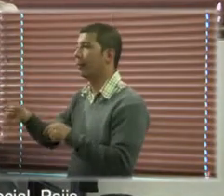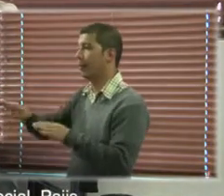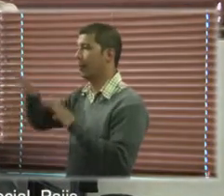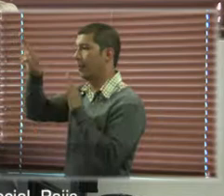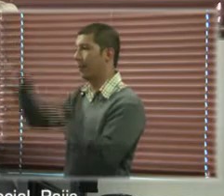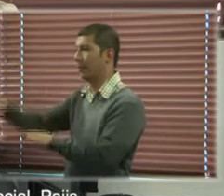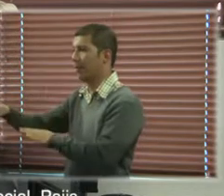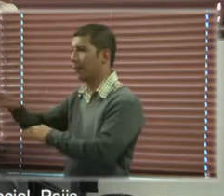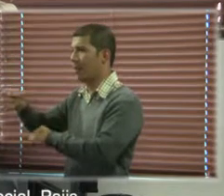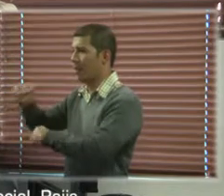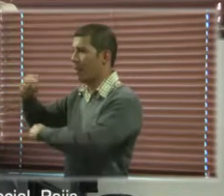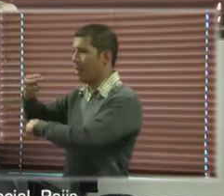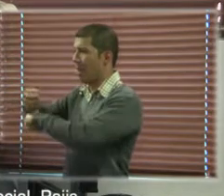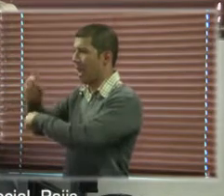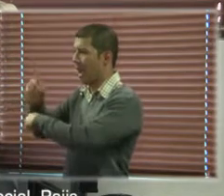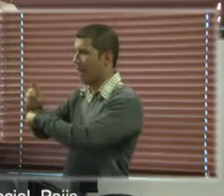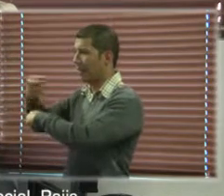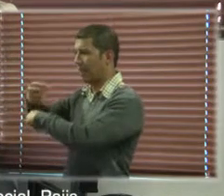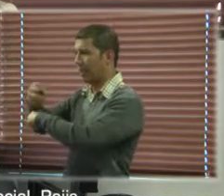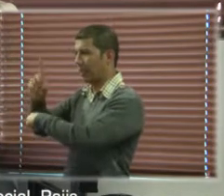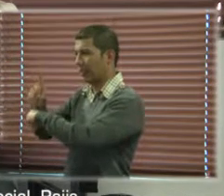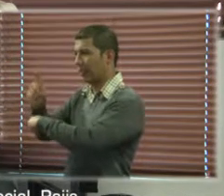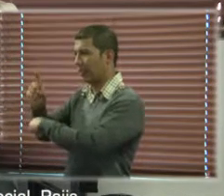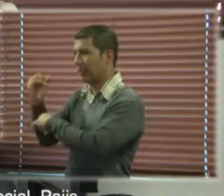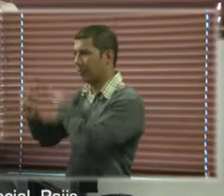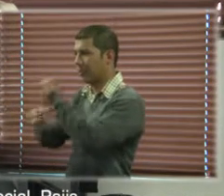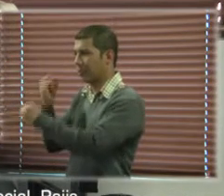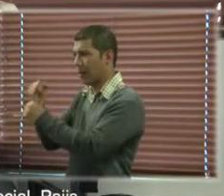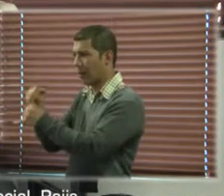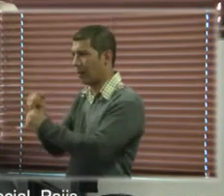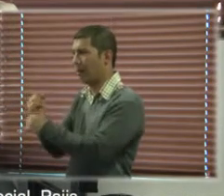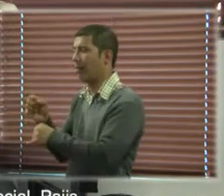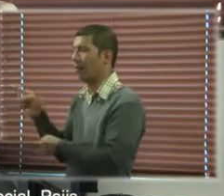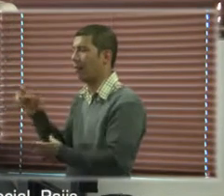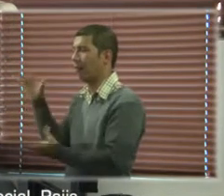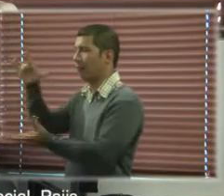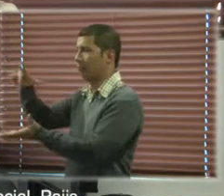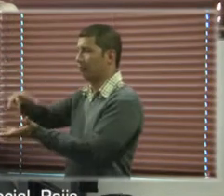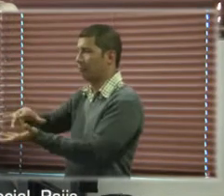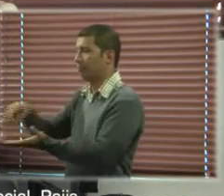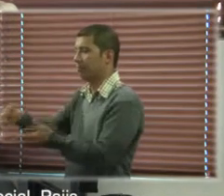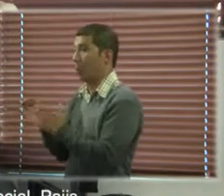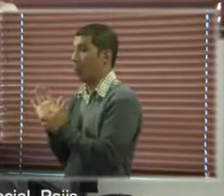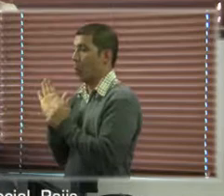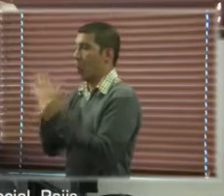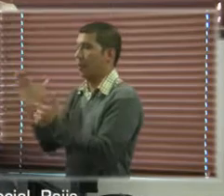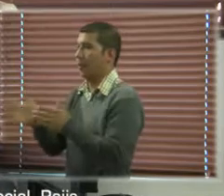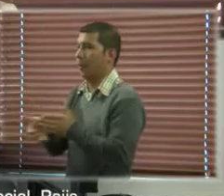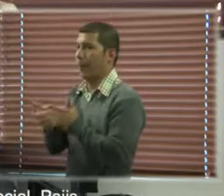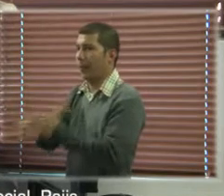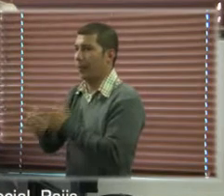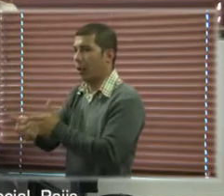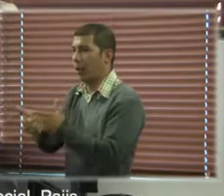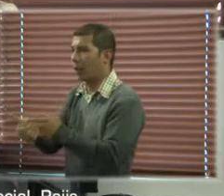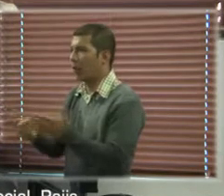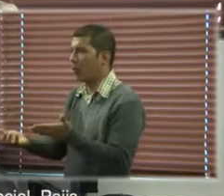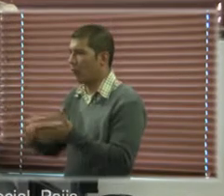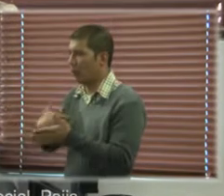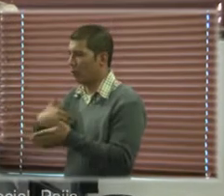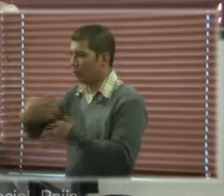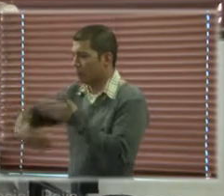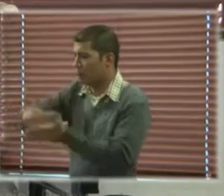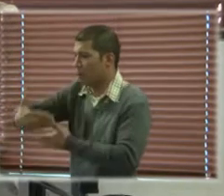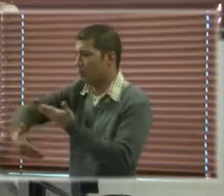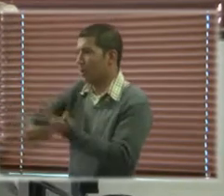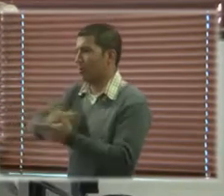viene a Colombia para también presentar una metodología que documenta buenas prácticas